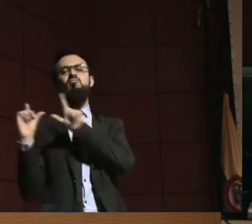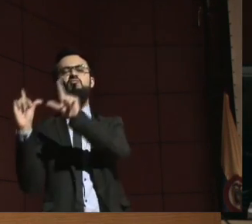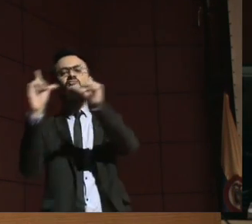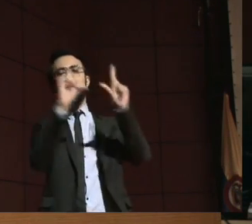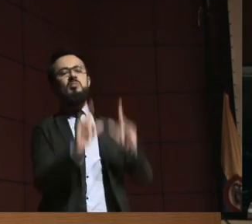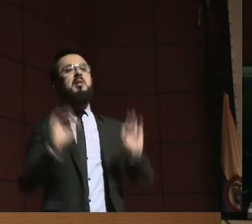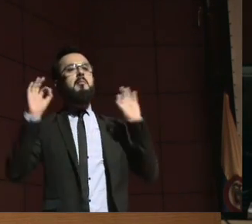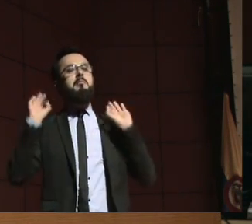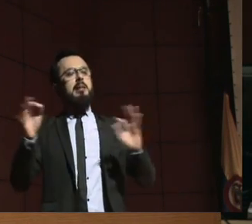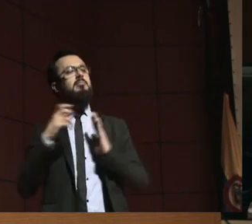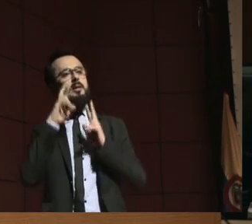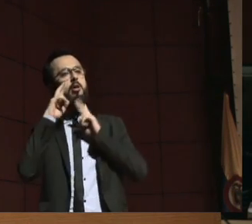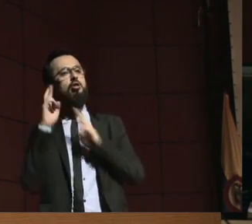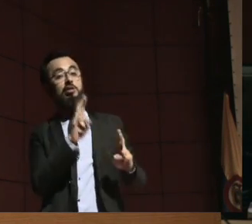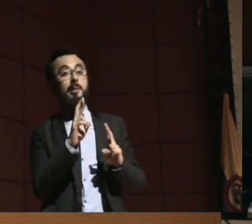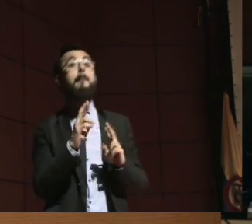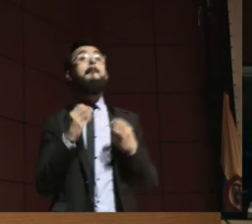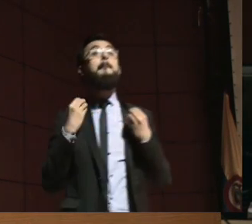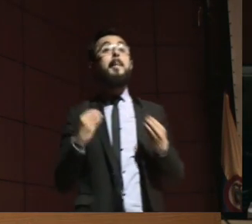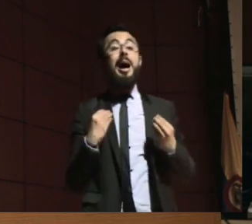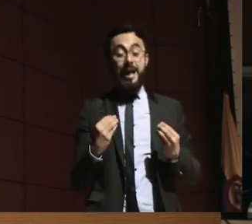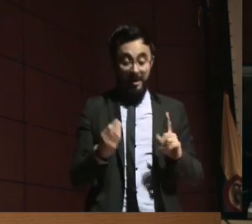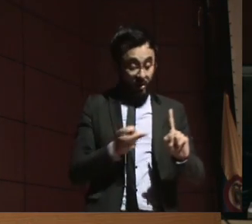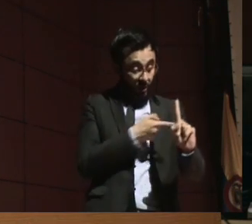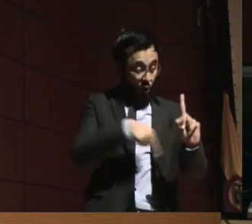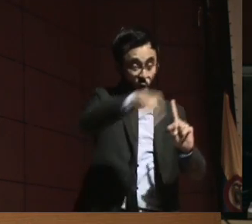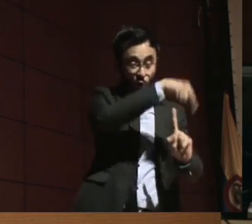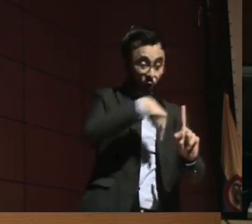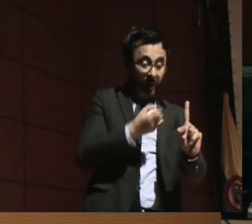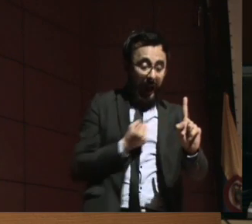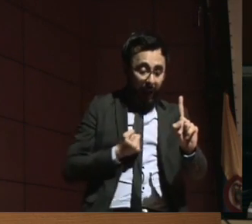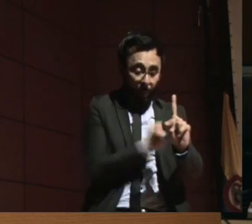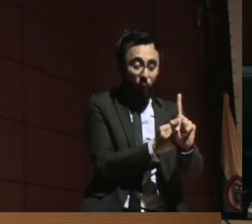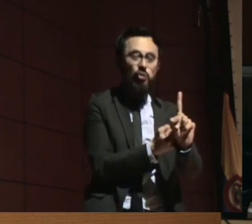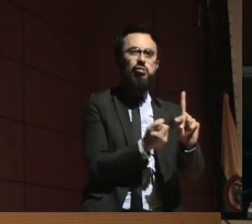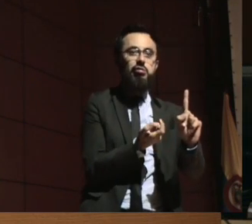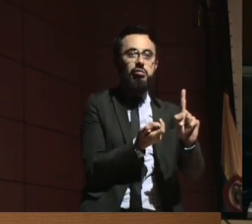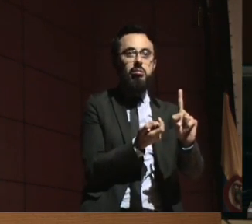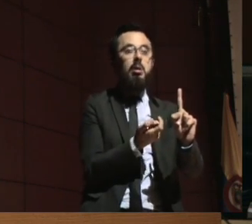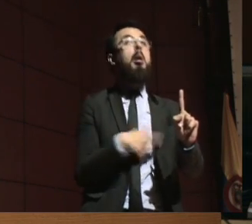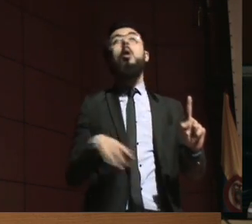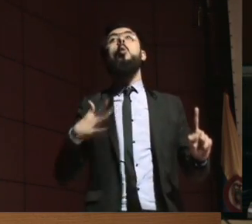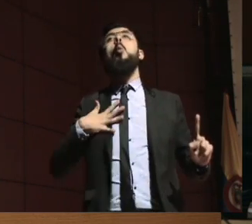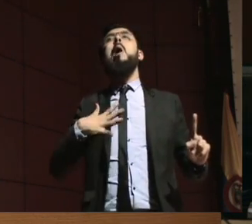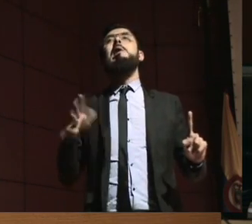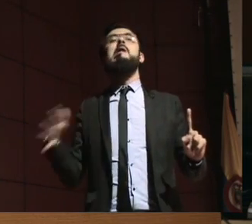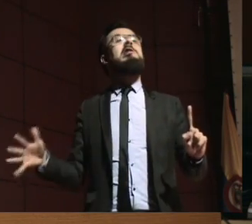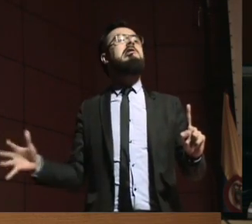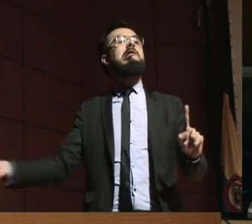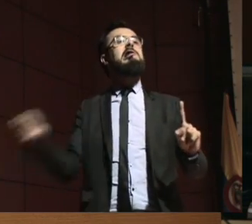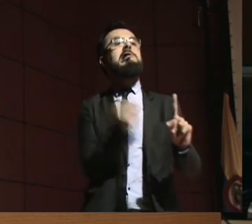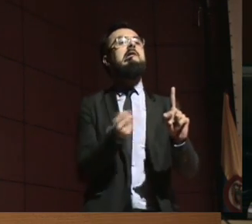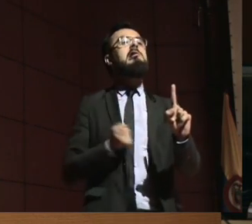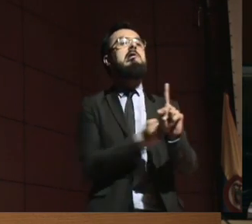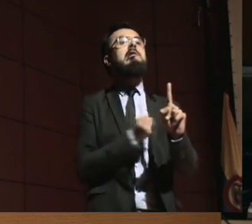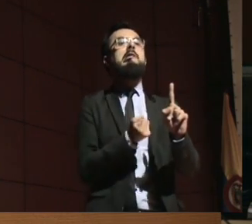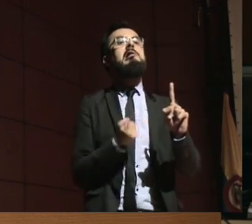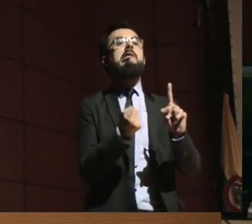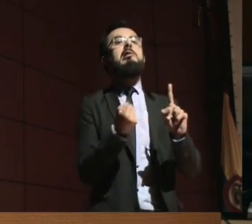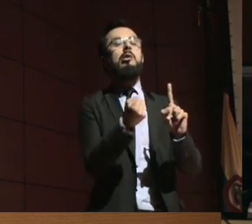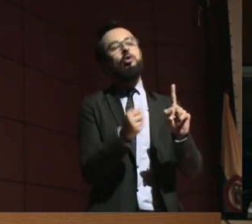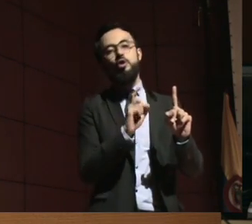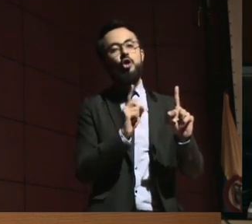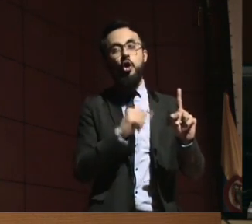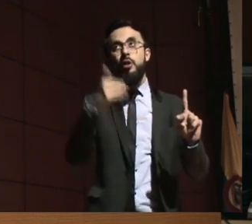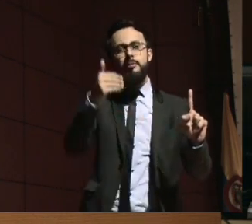buena calidad en la valoración de los apoyos, por toda la importancia que ya hemos hablado en la mañana de